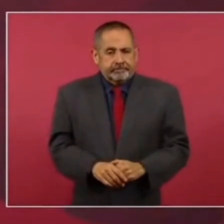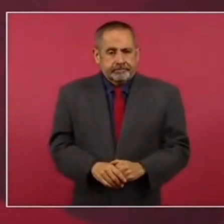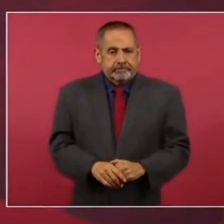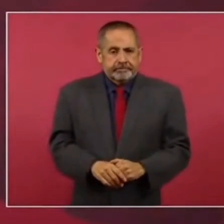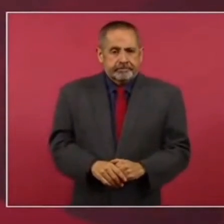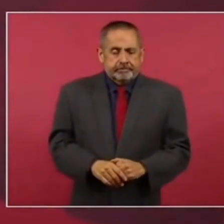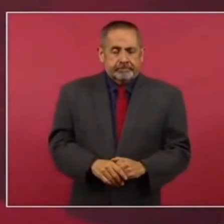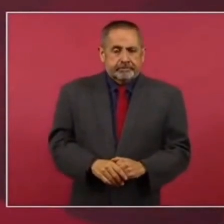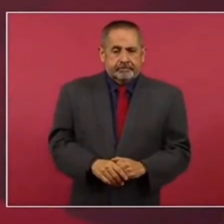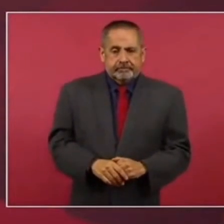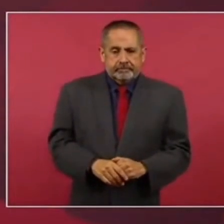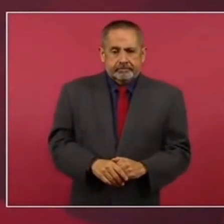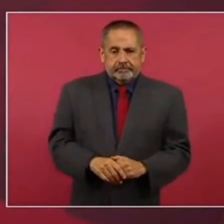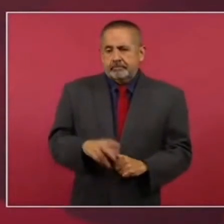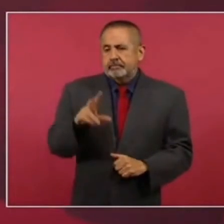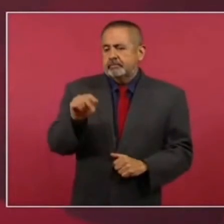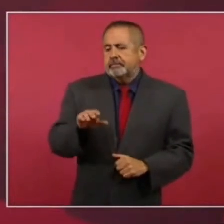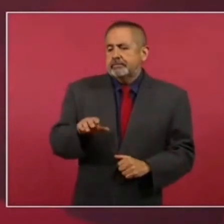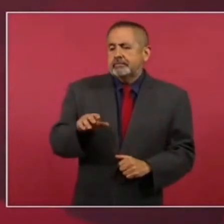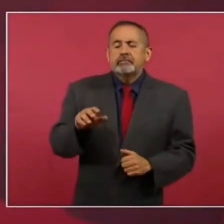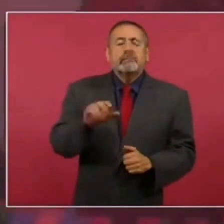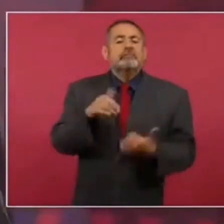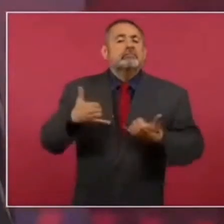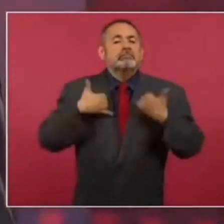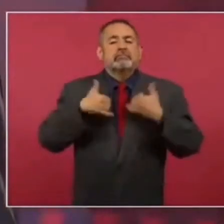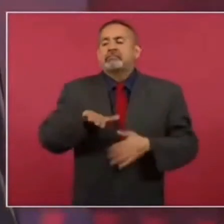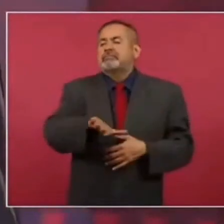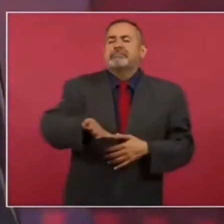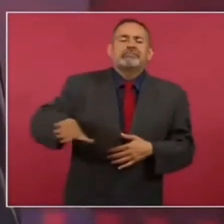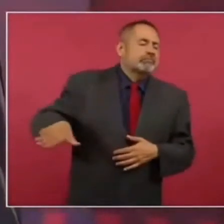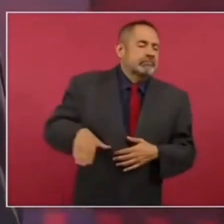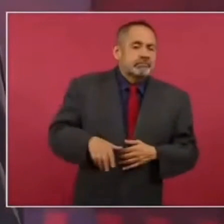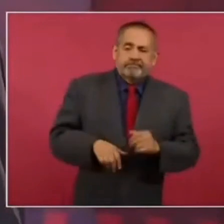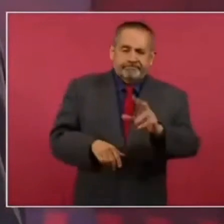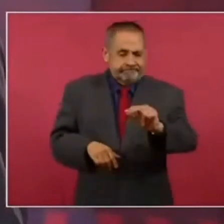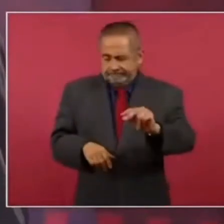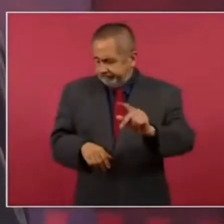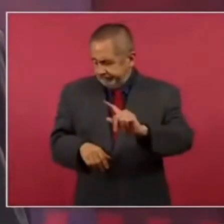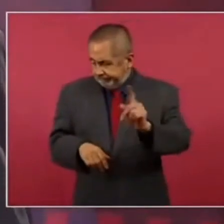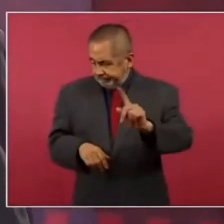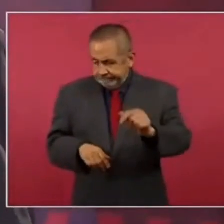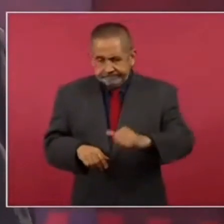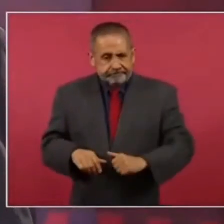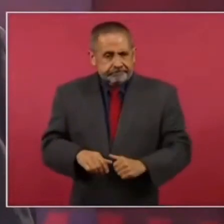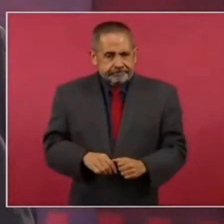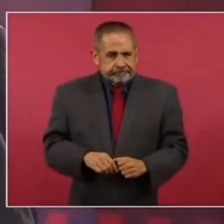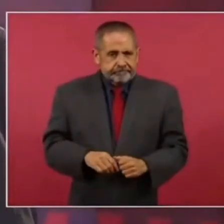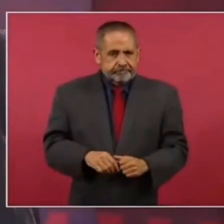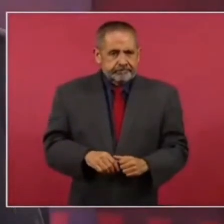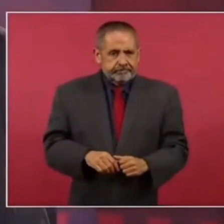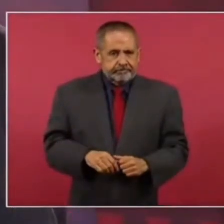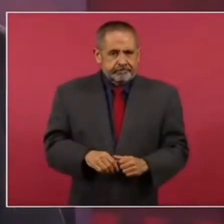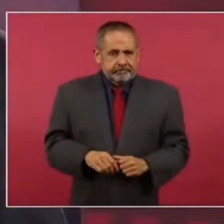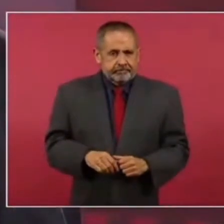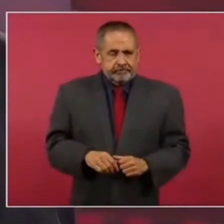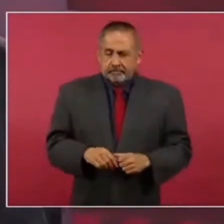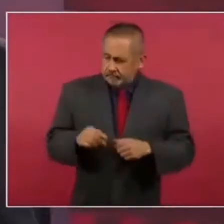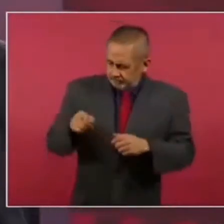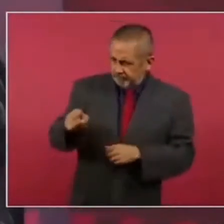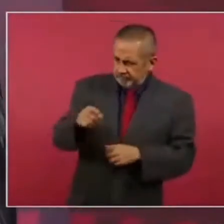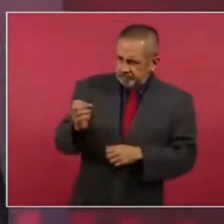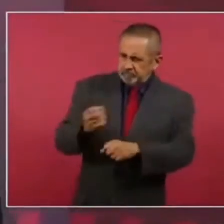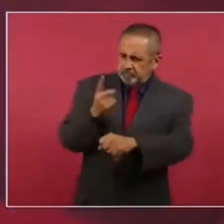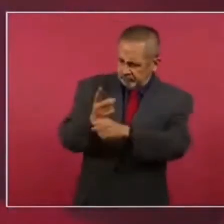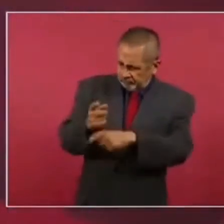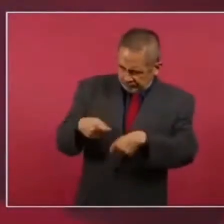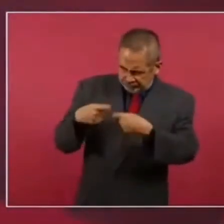no marginar a los jóvenes, garantizarles la oportunidad